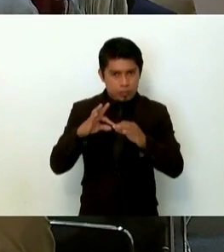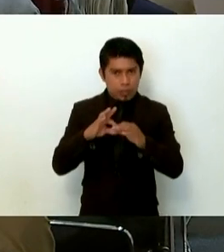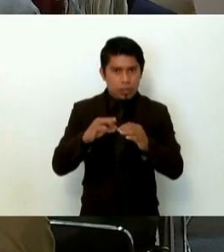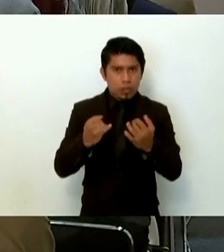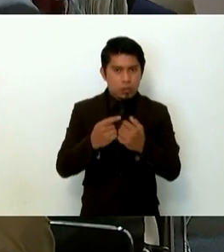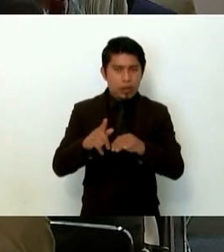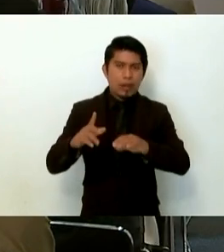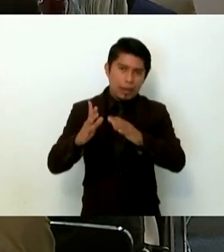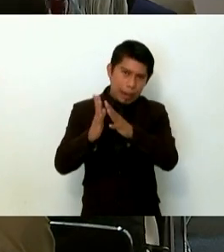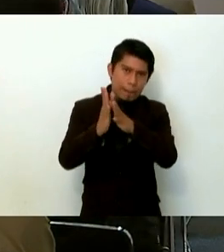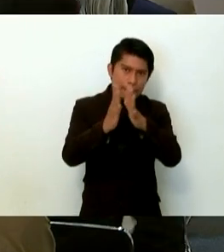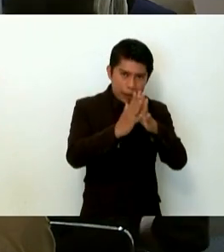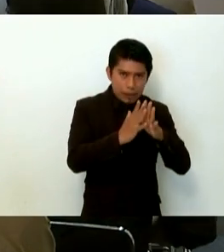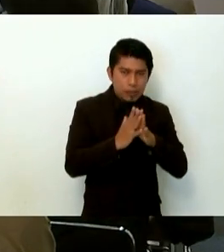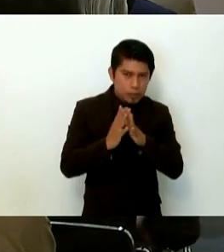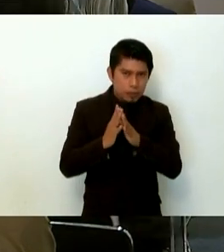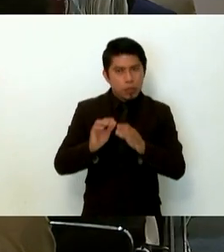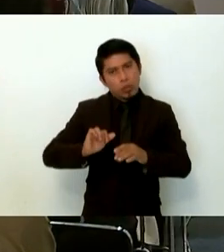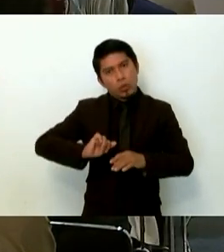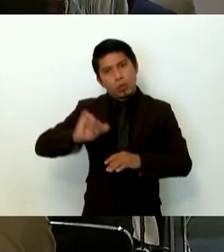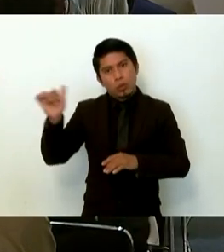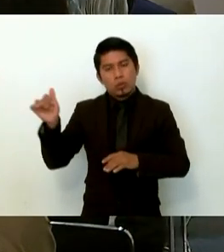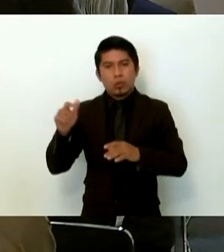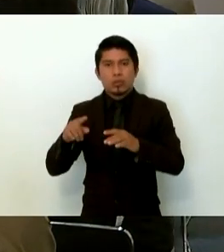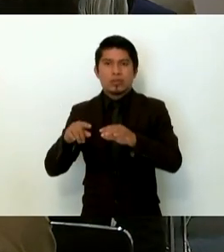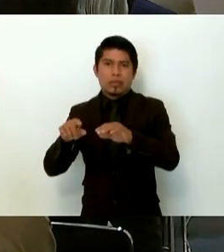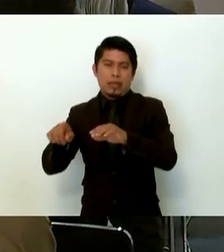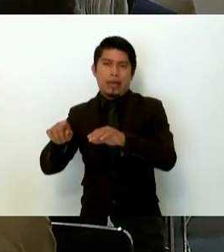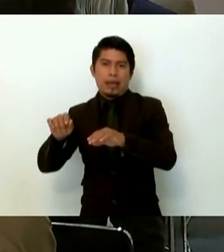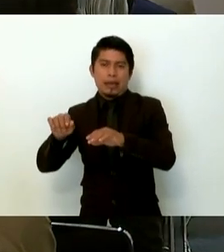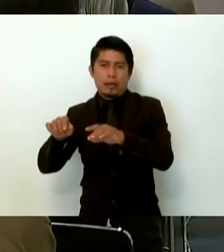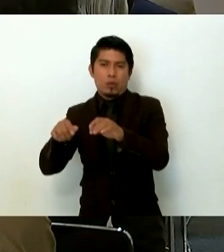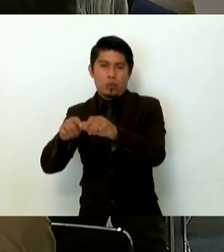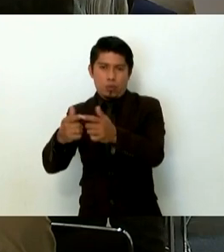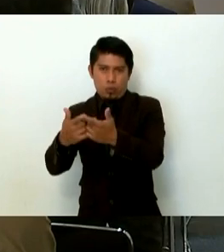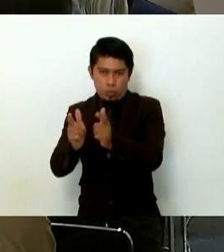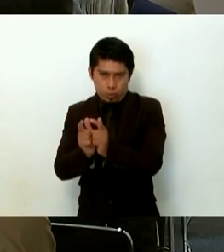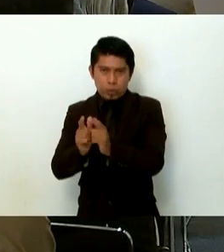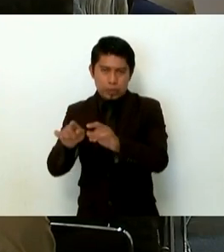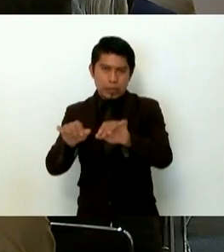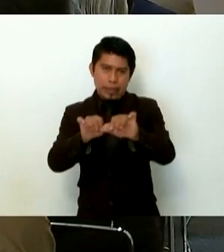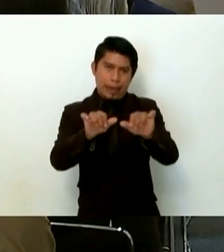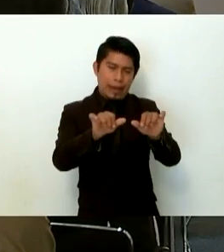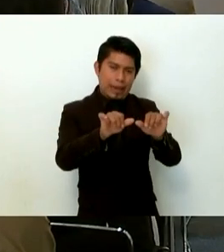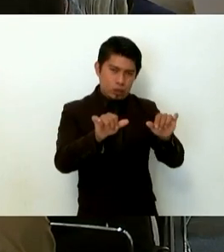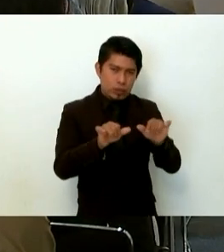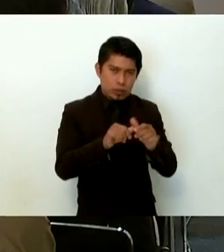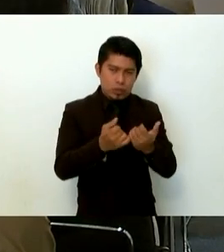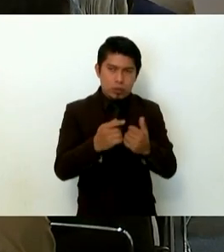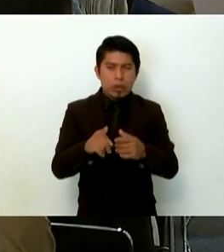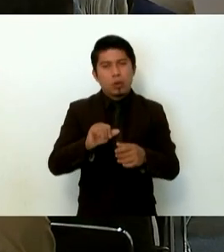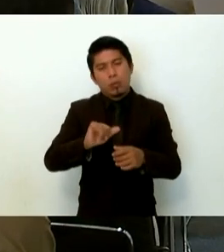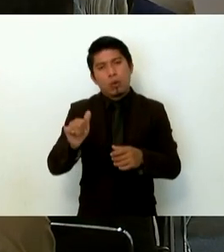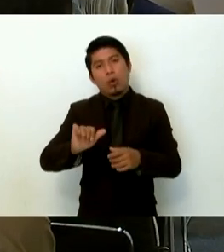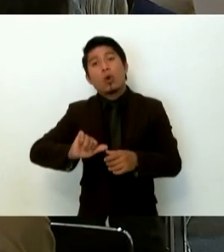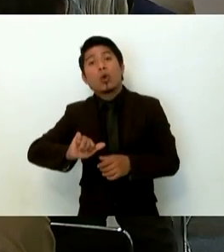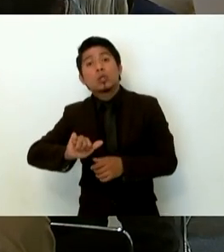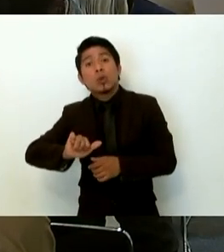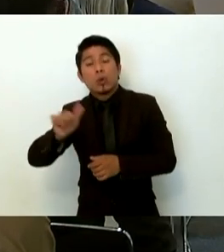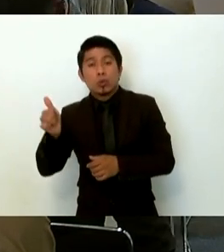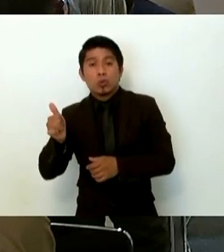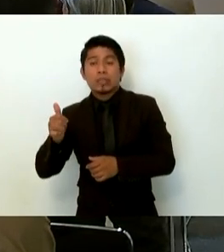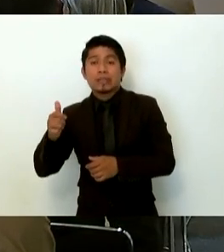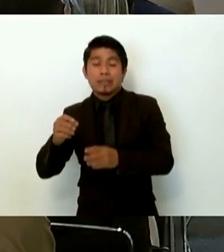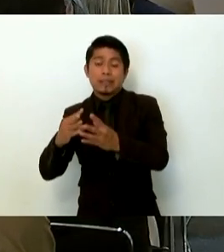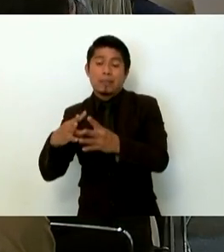con la participación de otros colectivos de familias buscadoras como los otros desaparecidos de